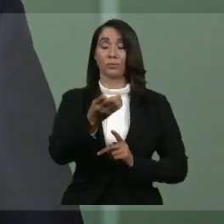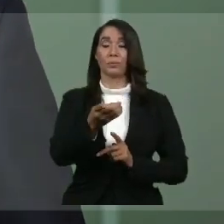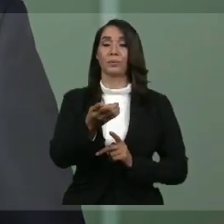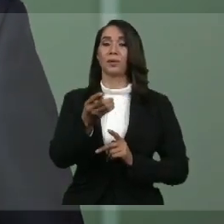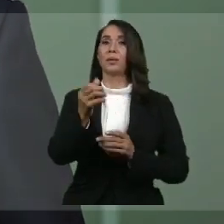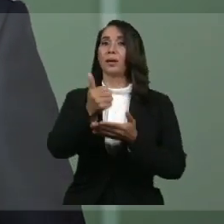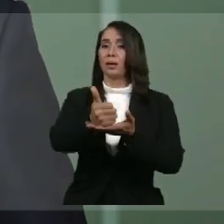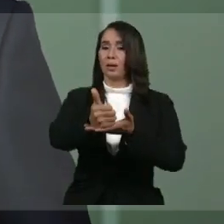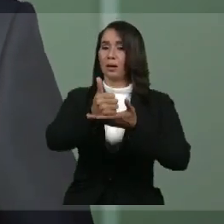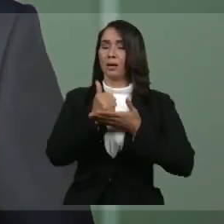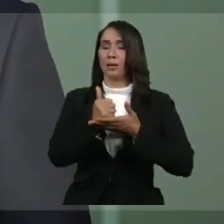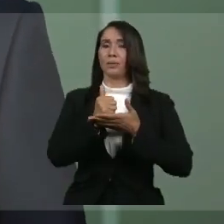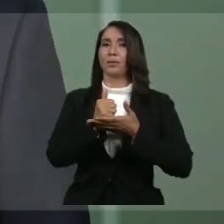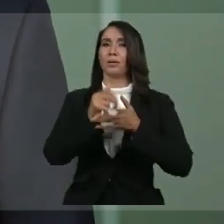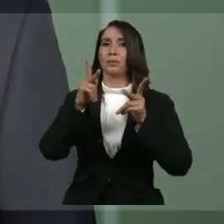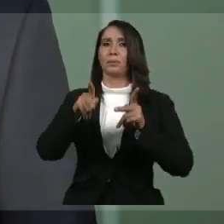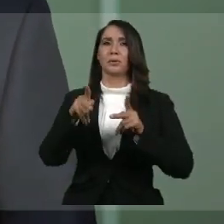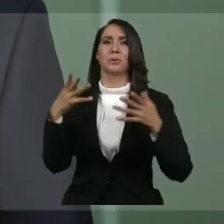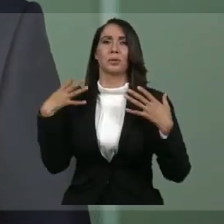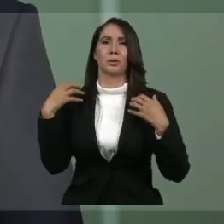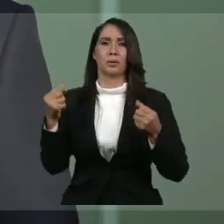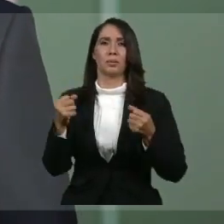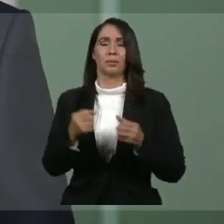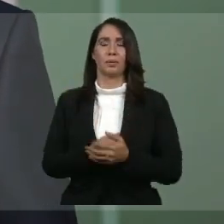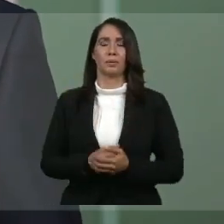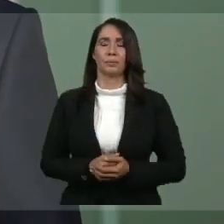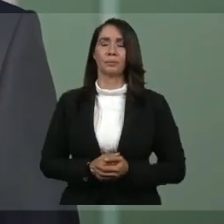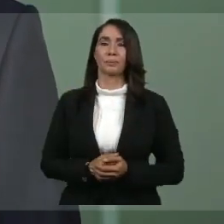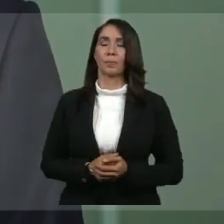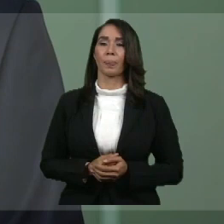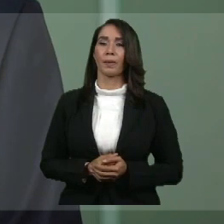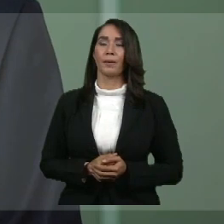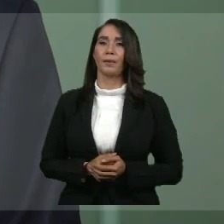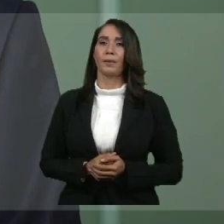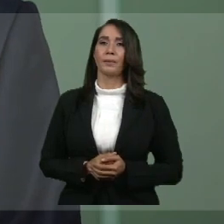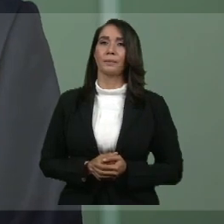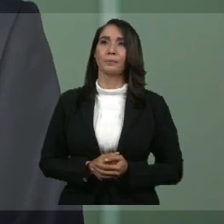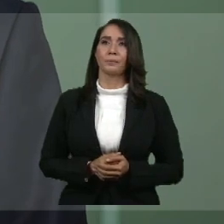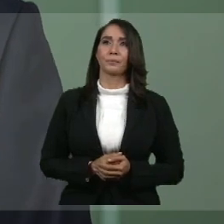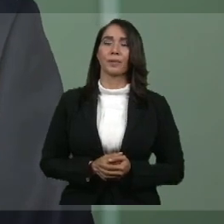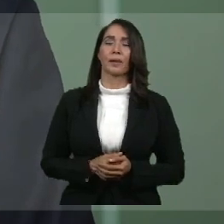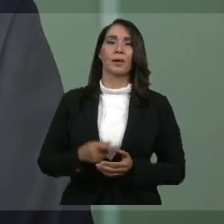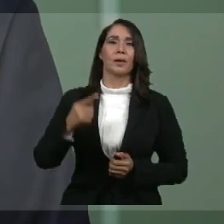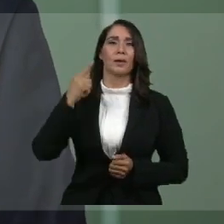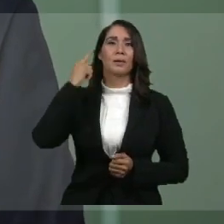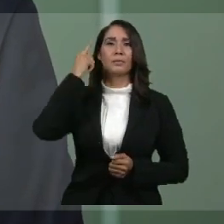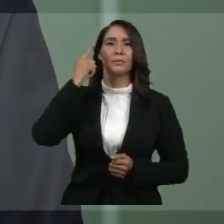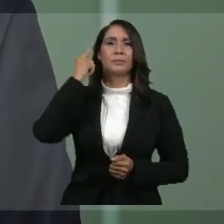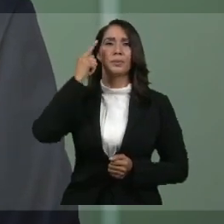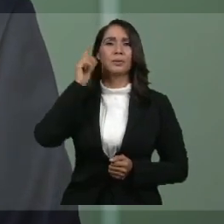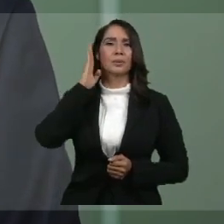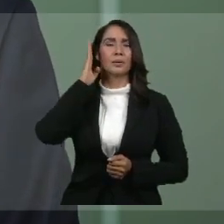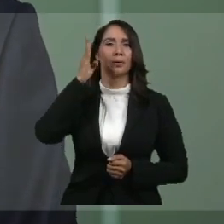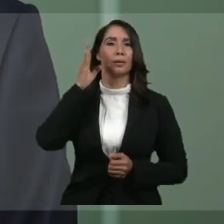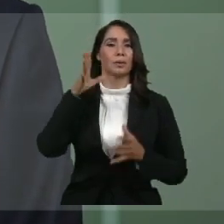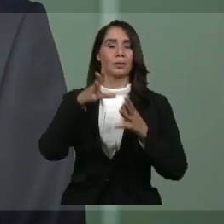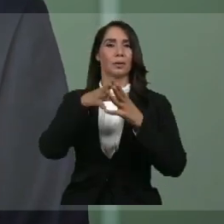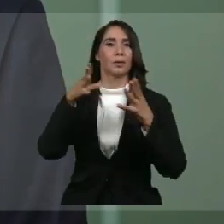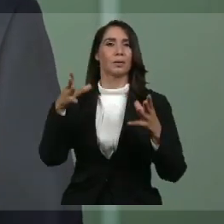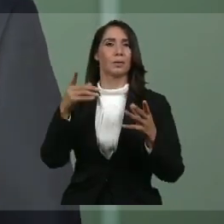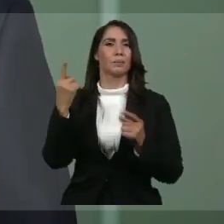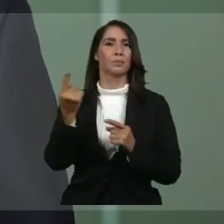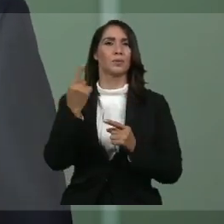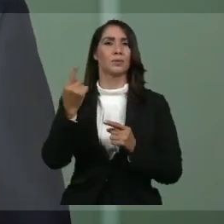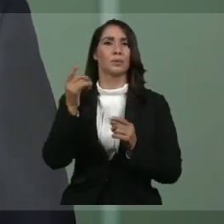sirviendo para salvar vidas. Tomemos por un momento una perspectiva más amplia, como siempre conviene